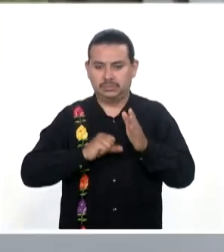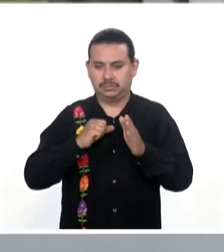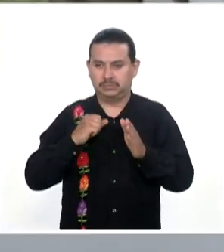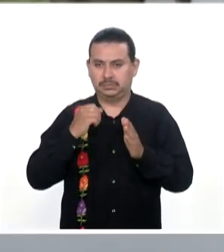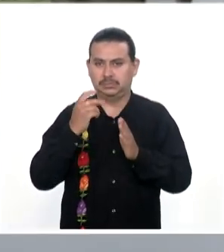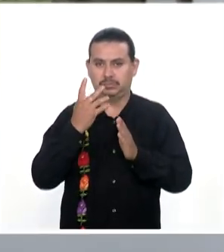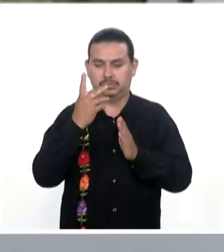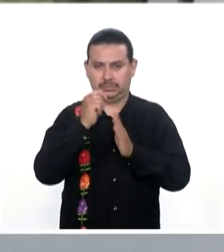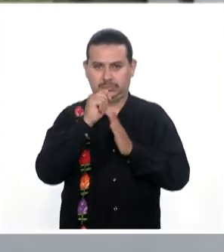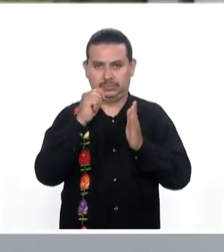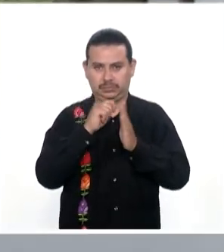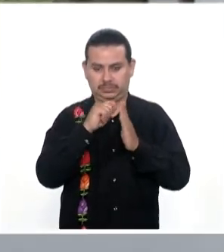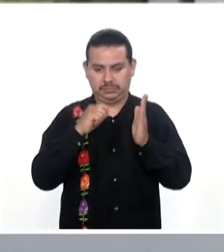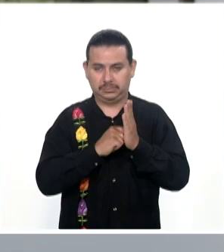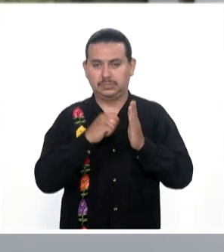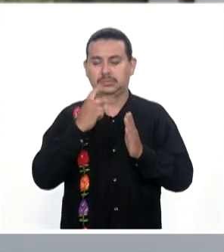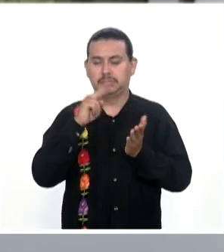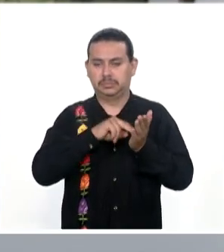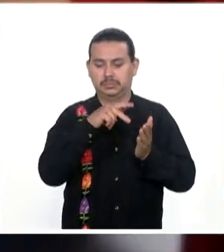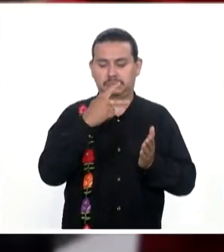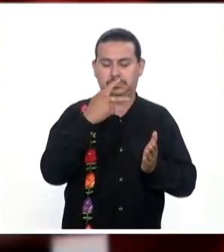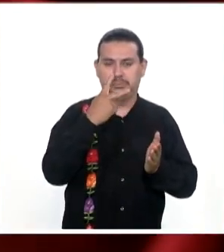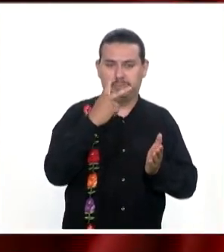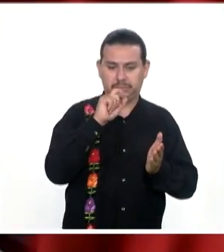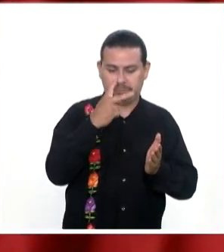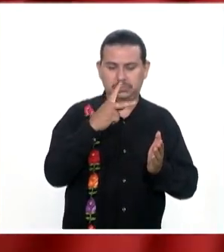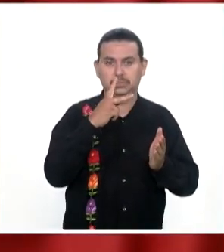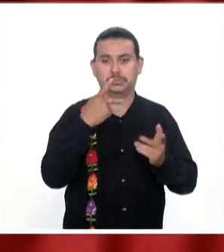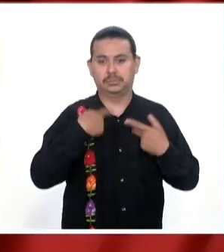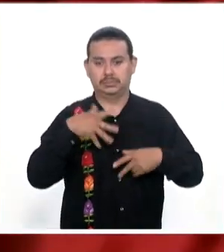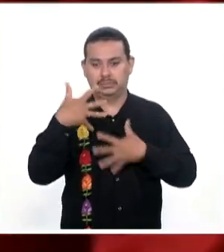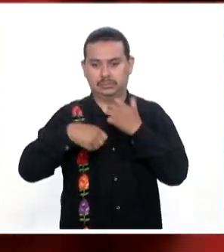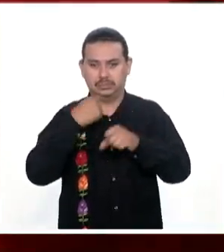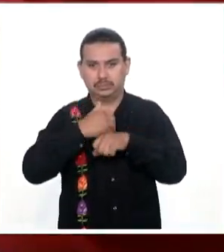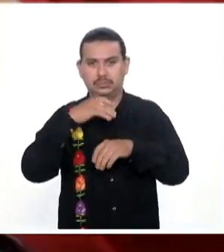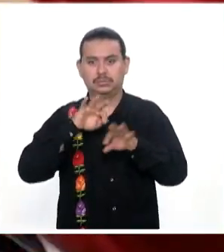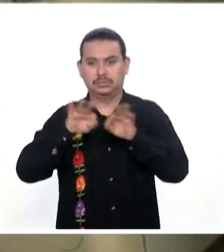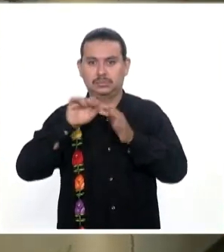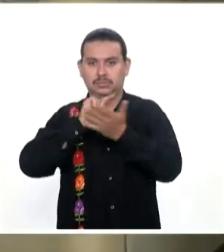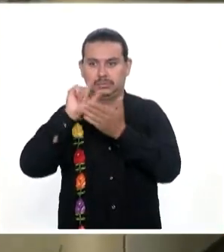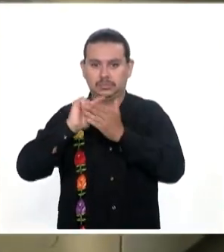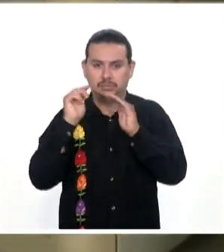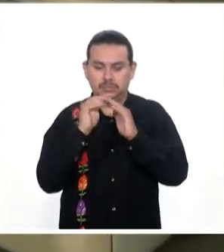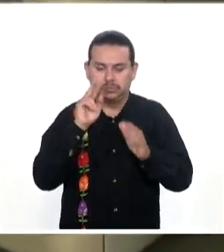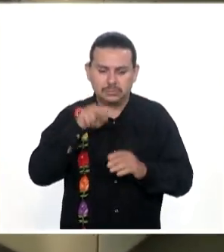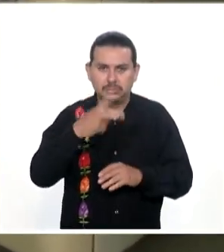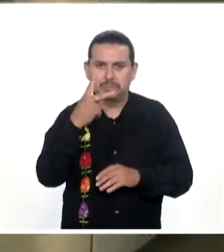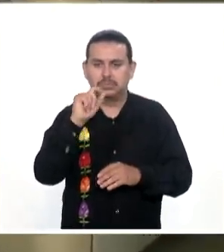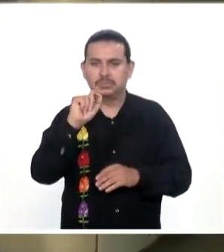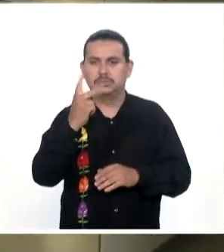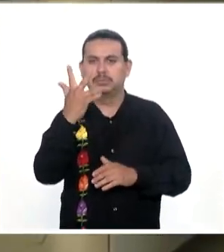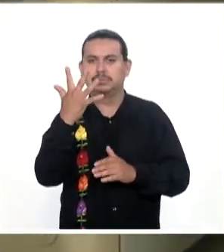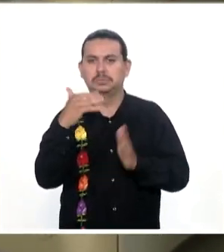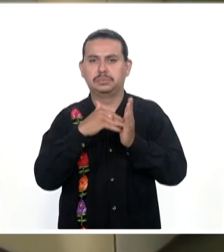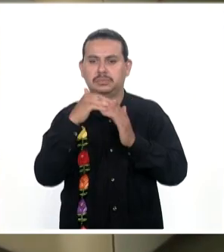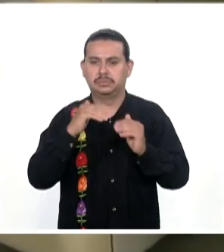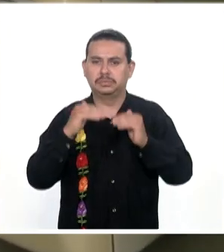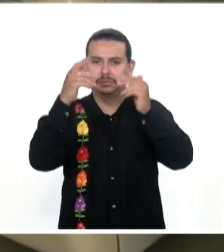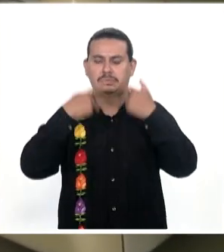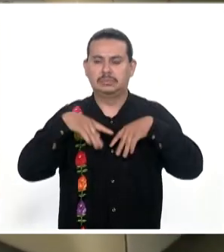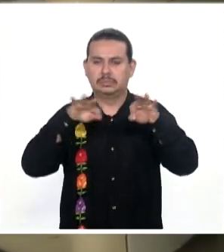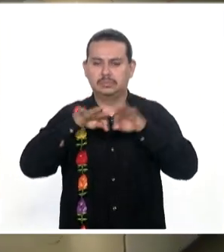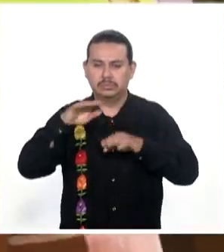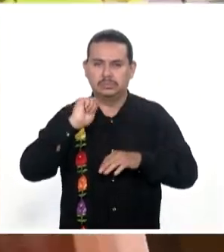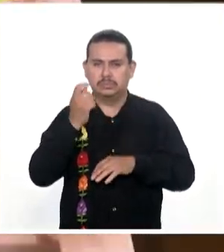2022, las personas de 15 años y más ocupadas en el trabajo doméstico remunerado ascendían a 2.5 millones, lo que